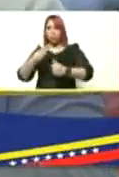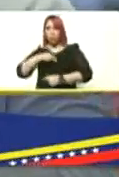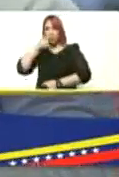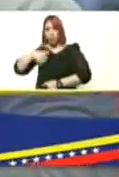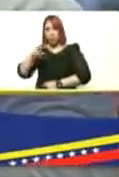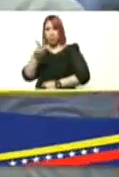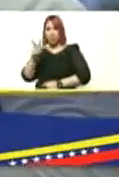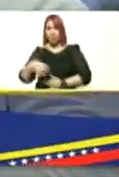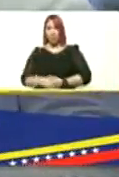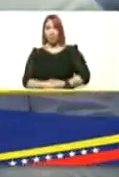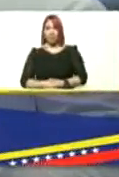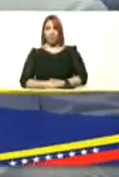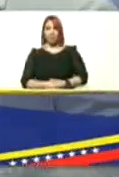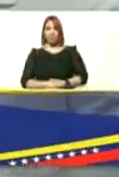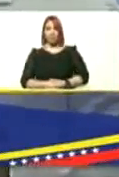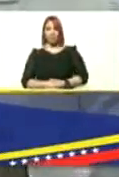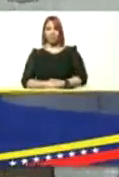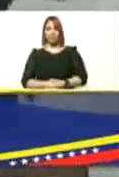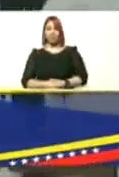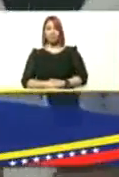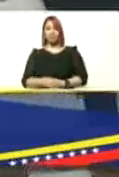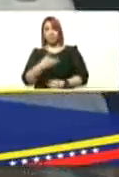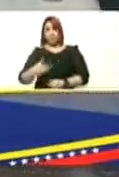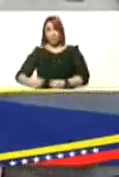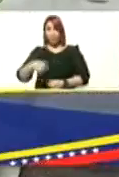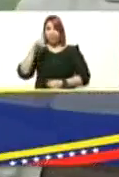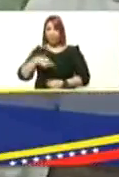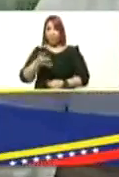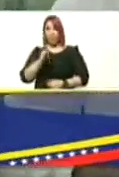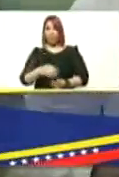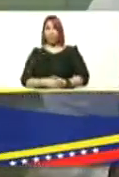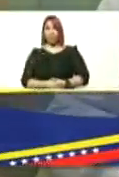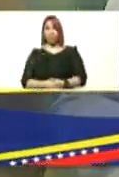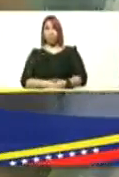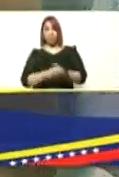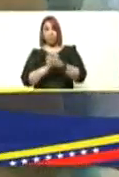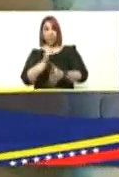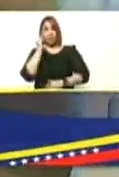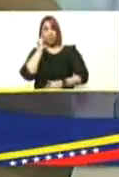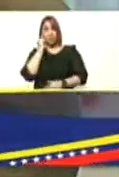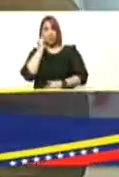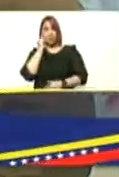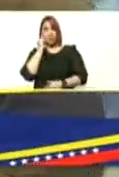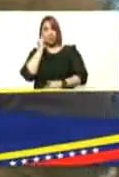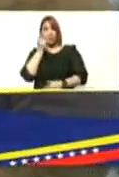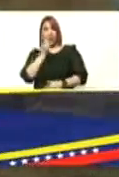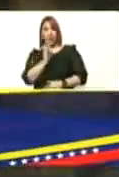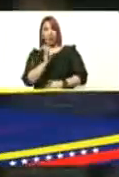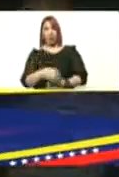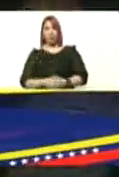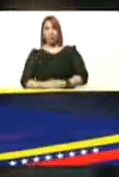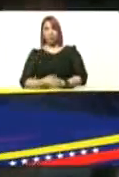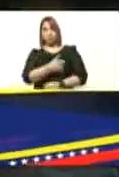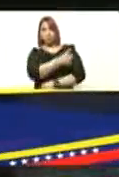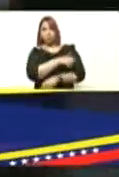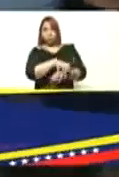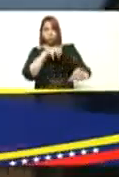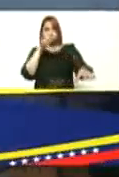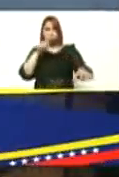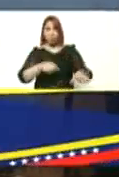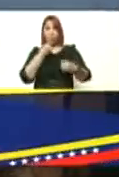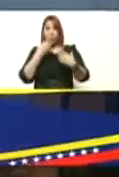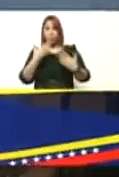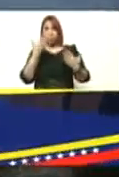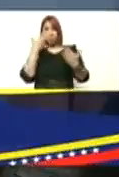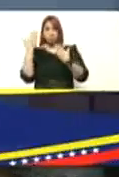venezolano adelante camarada es así presidente aquí también está nuestra compañera Rosy que lleva este puesto de vacunación masiva bueno aquí